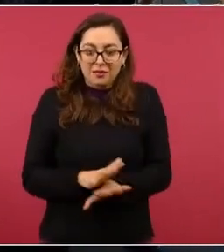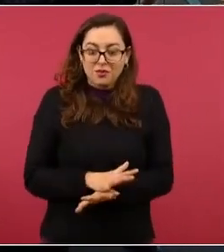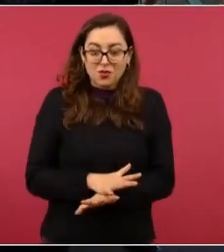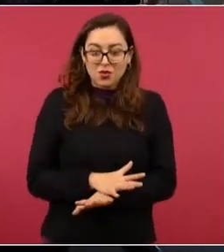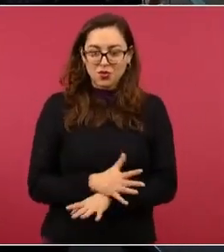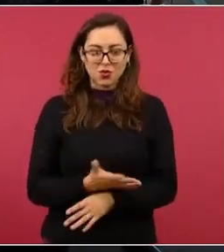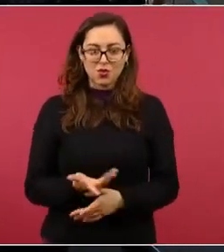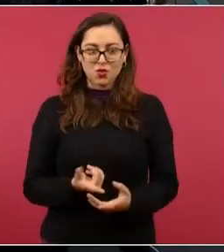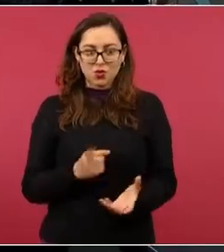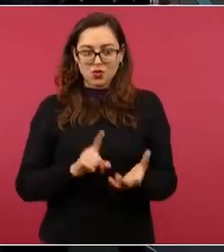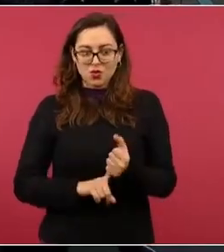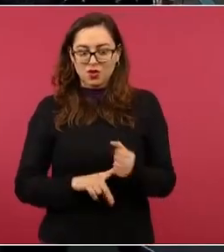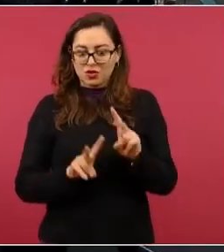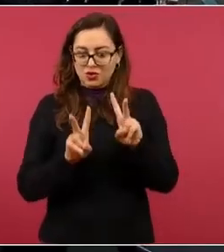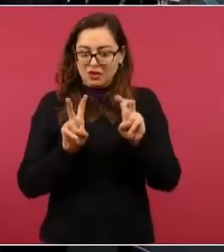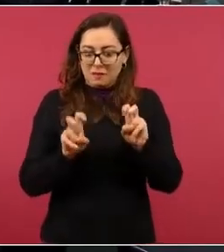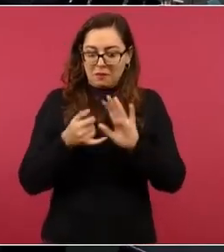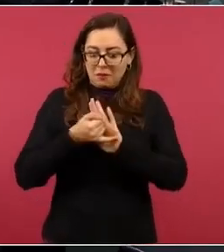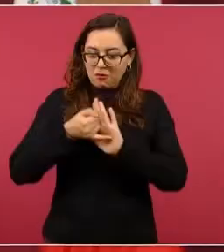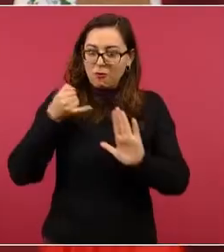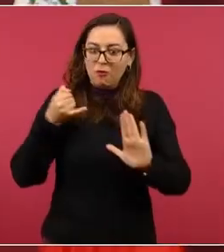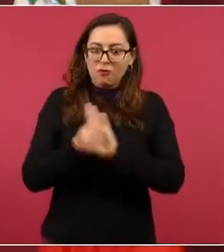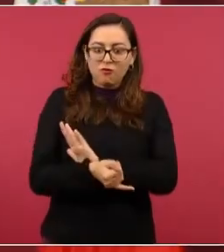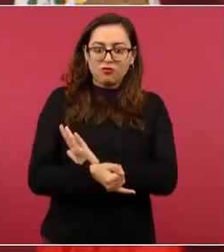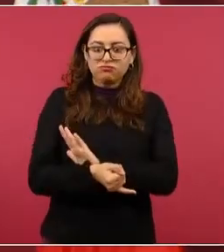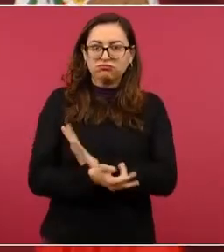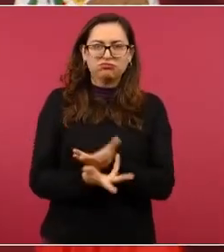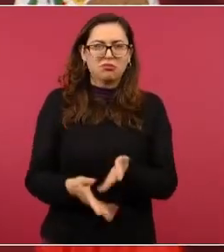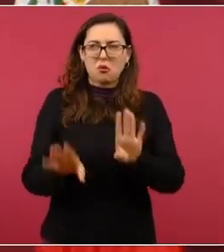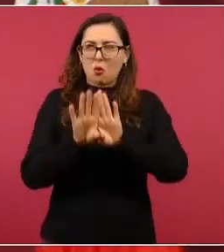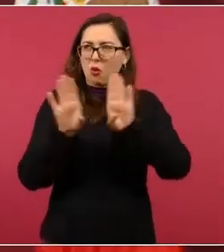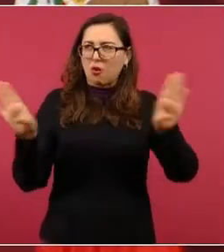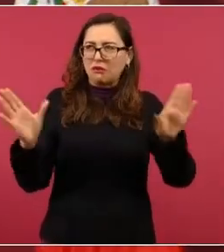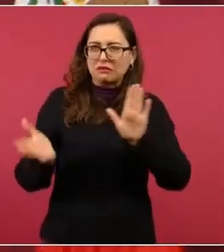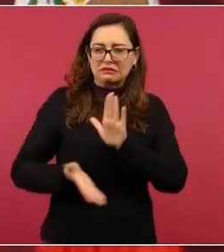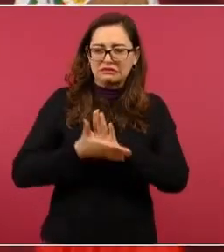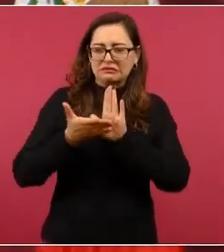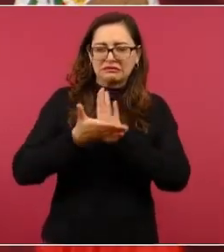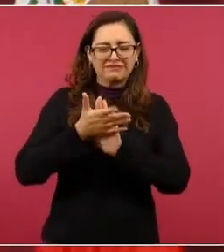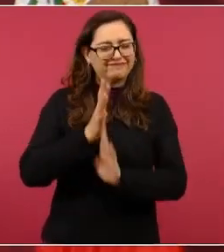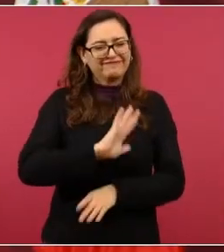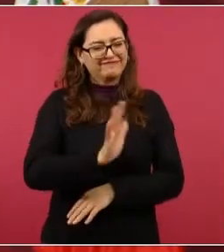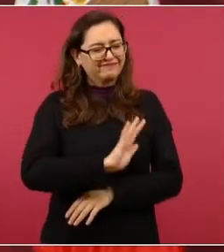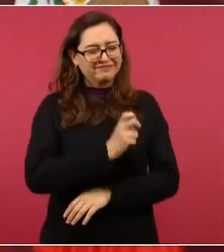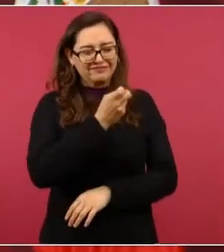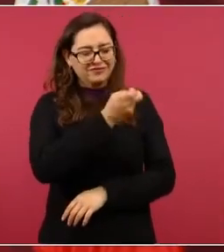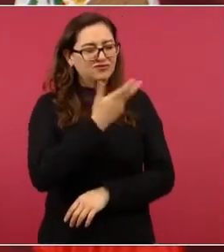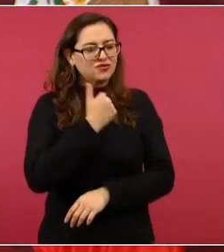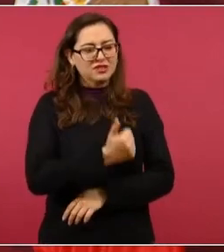profundas de los sentimientos humanos,